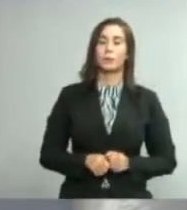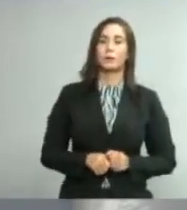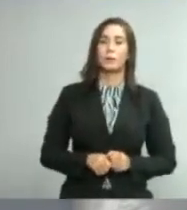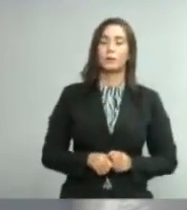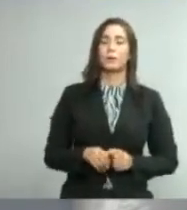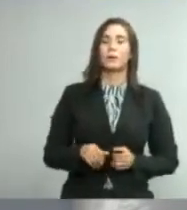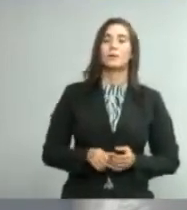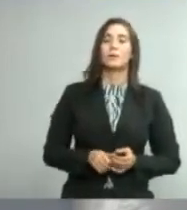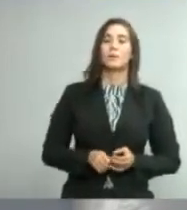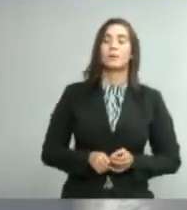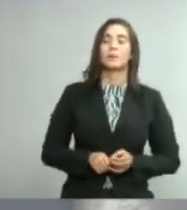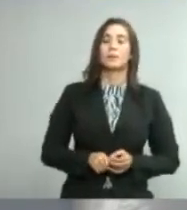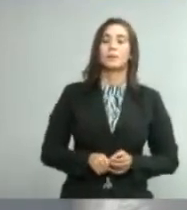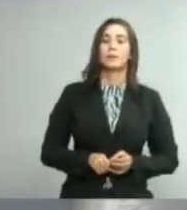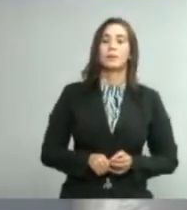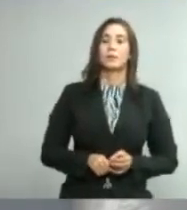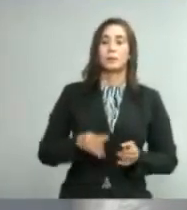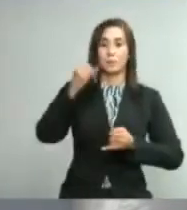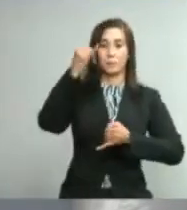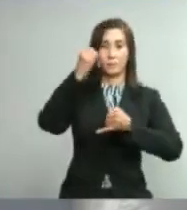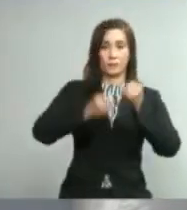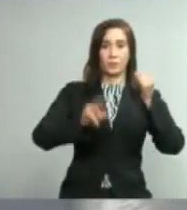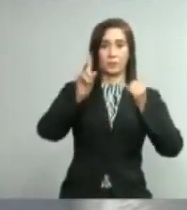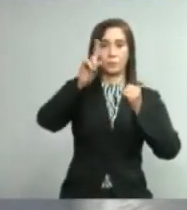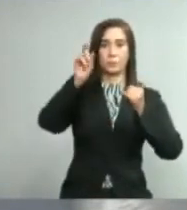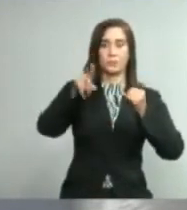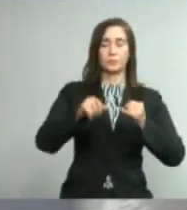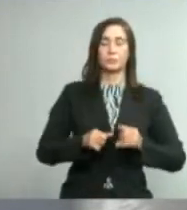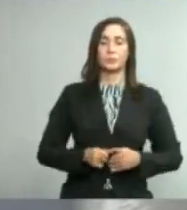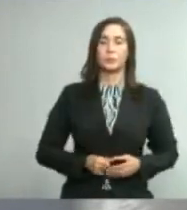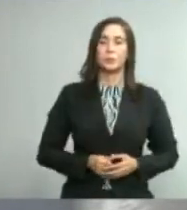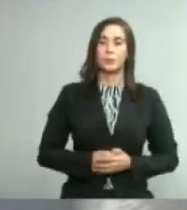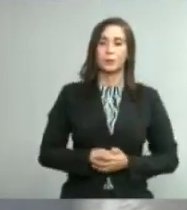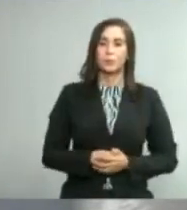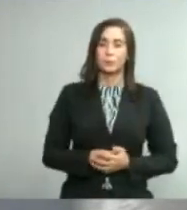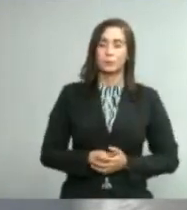Gracias Por último Laura y Lamar Adelante